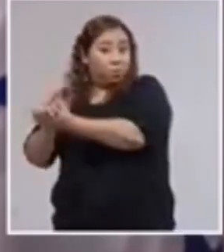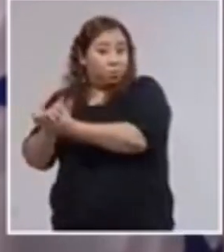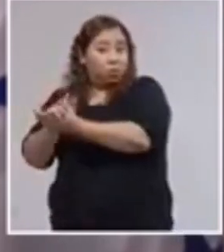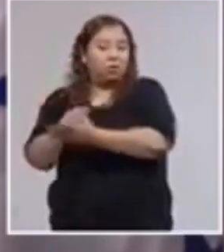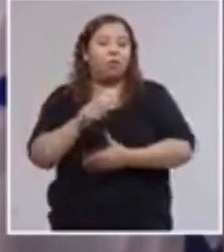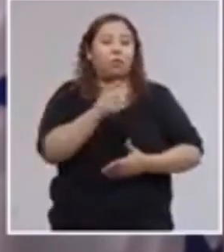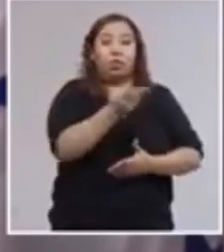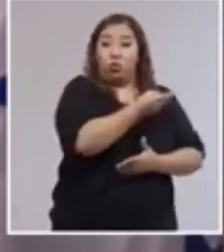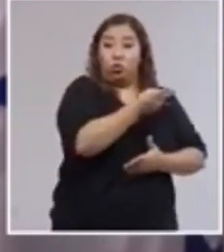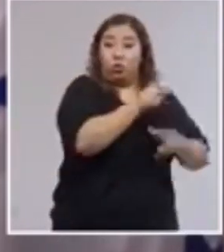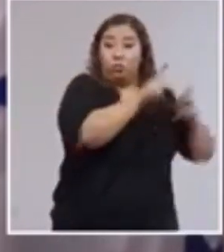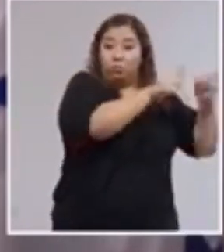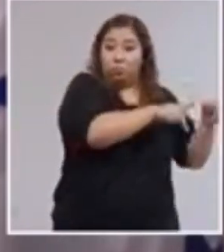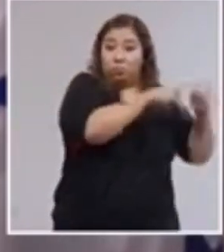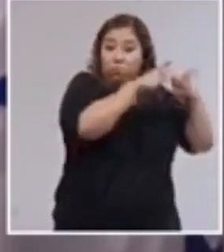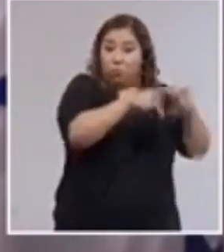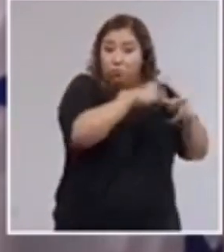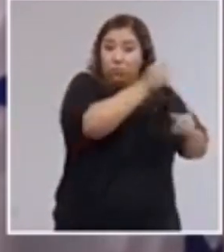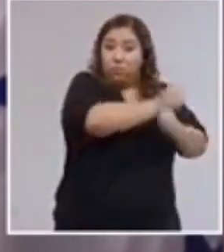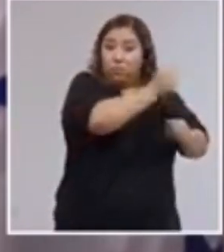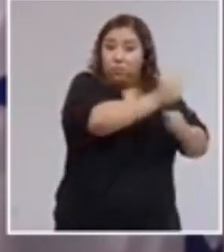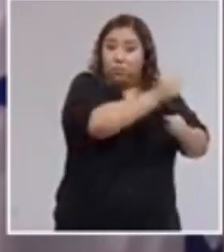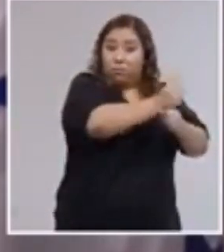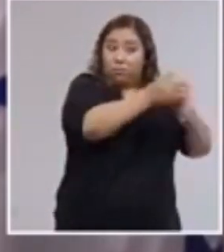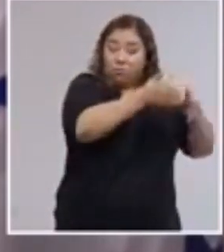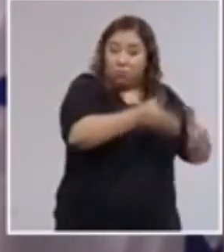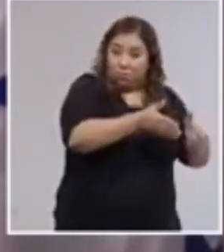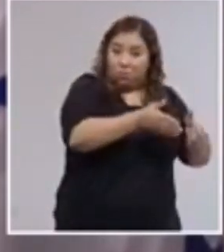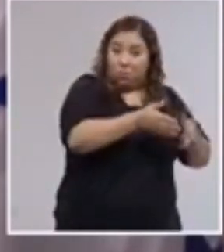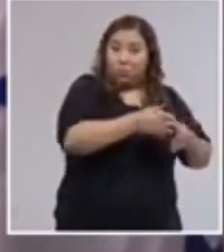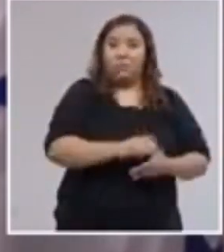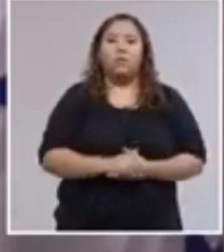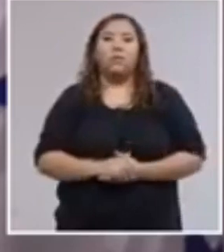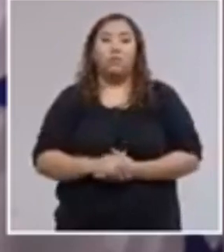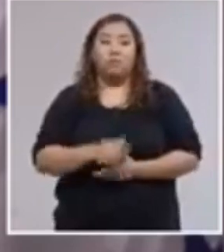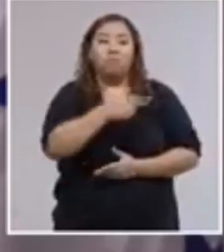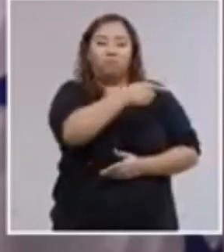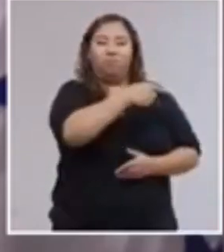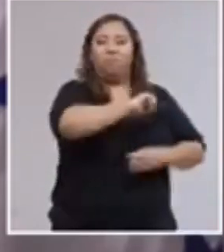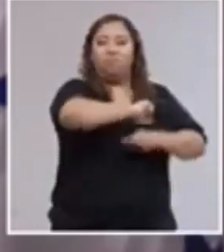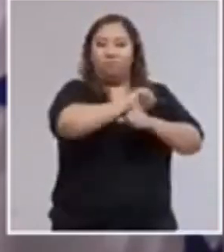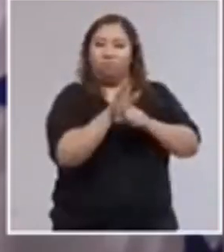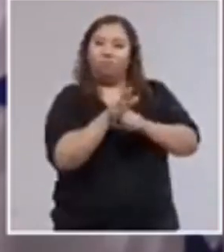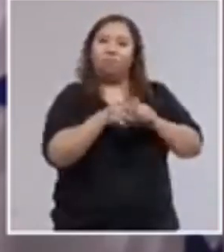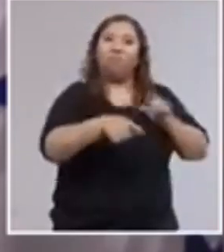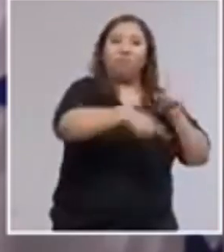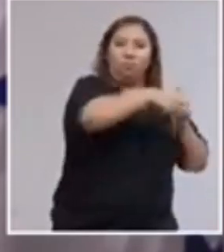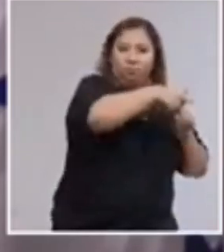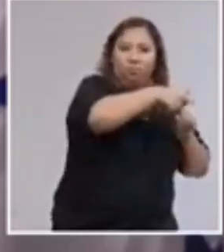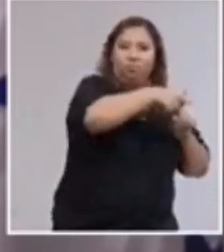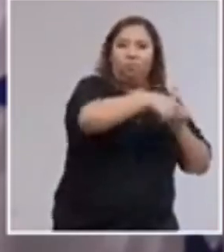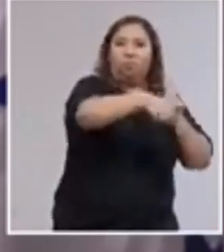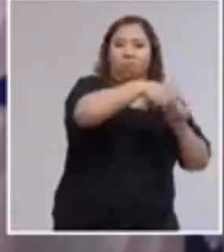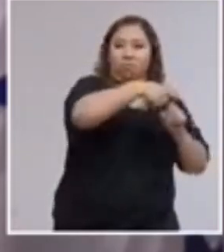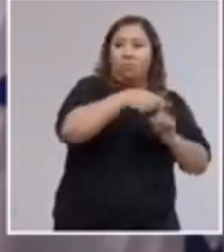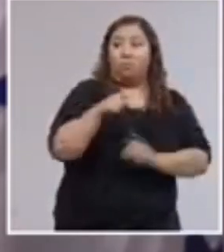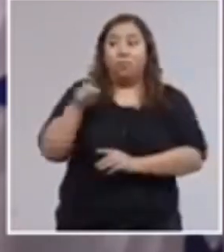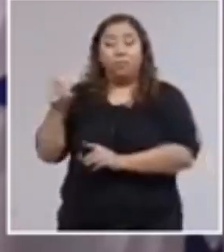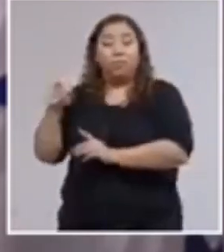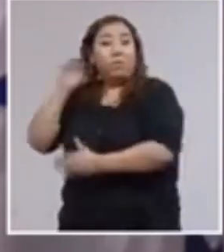resultado positivos. Pero los tres también están ya con tratamiento. En el caso de Ana,